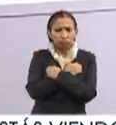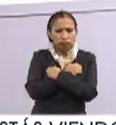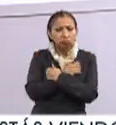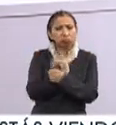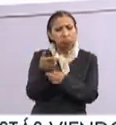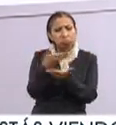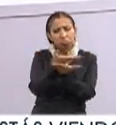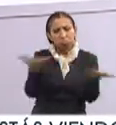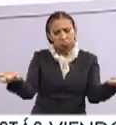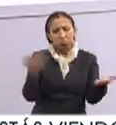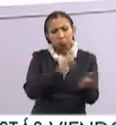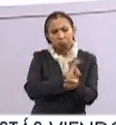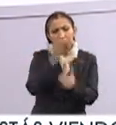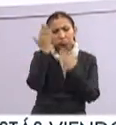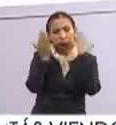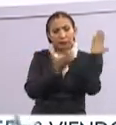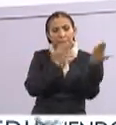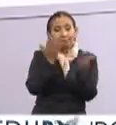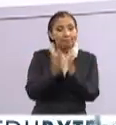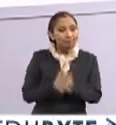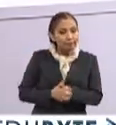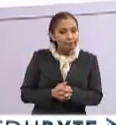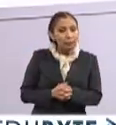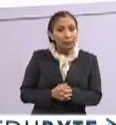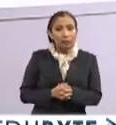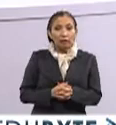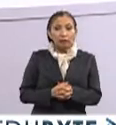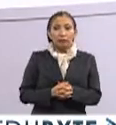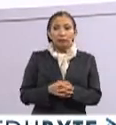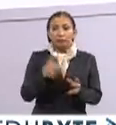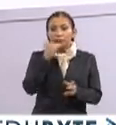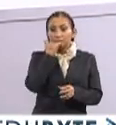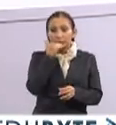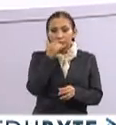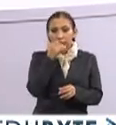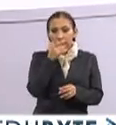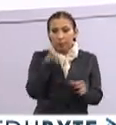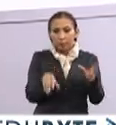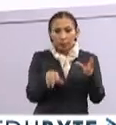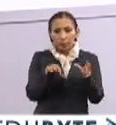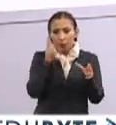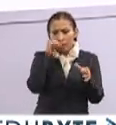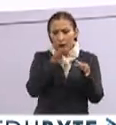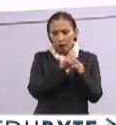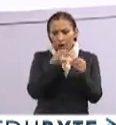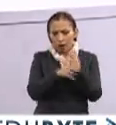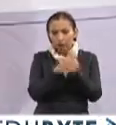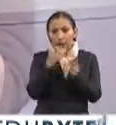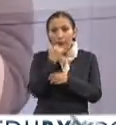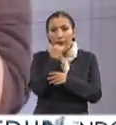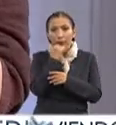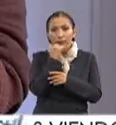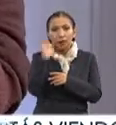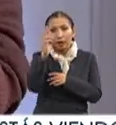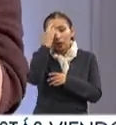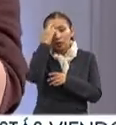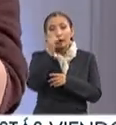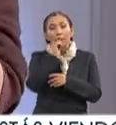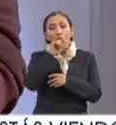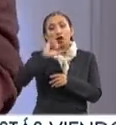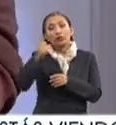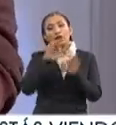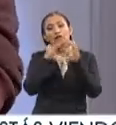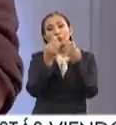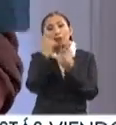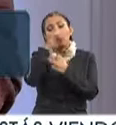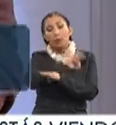y que ofrece todas estas posibilidades. Así es que... Perdón, si me permitieras añadir un último dato. Perdona, es que estoy recordando también que otra